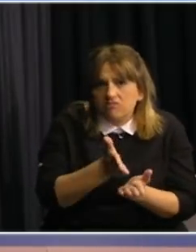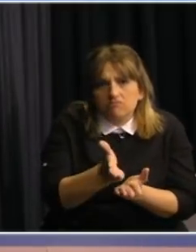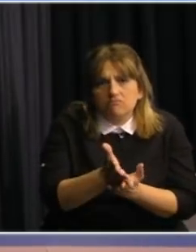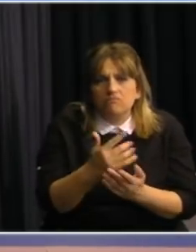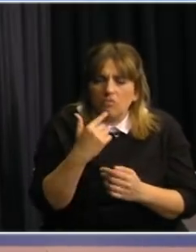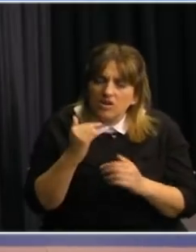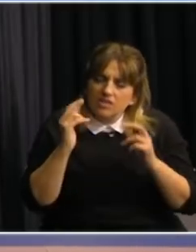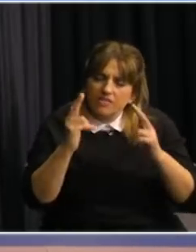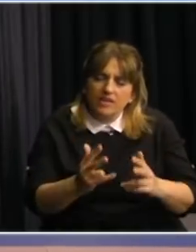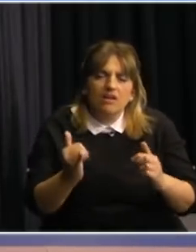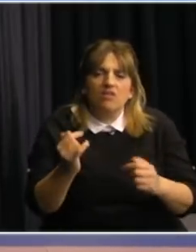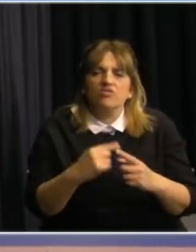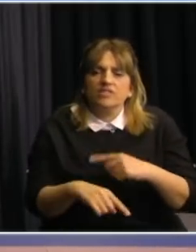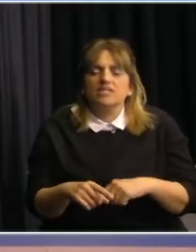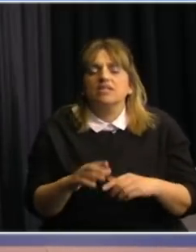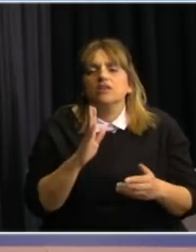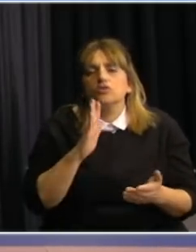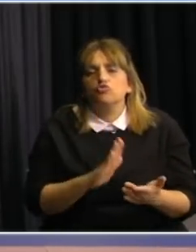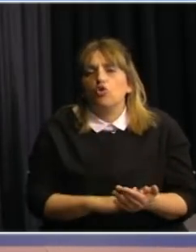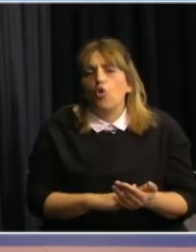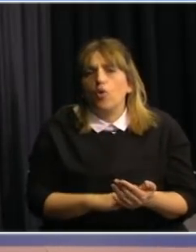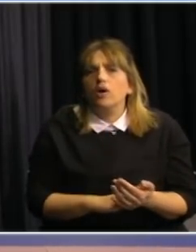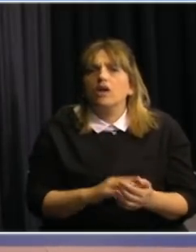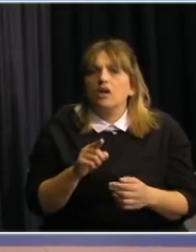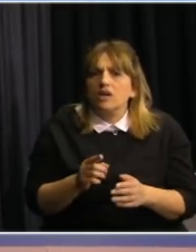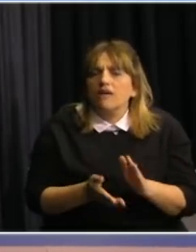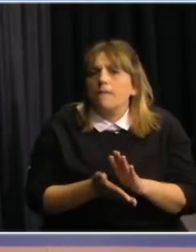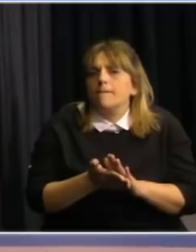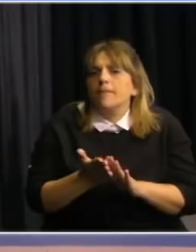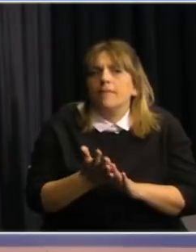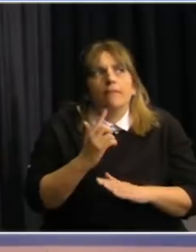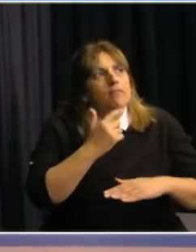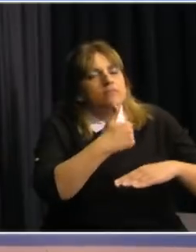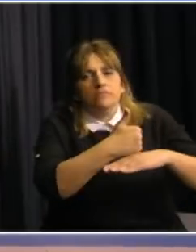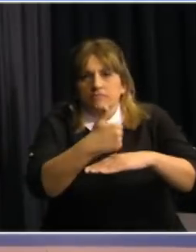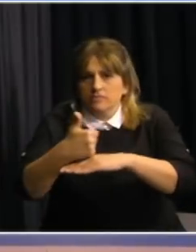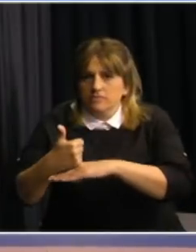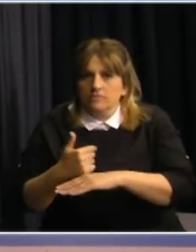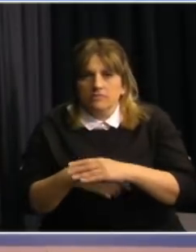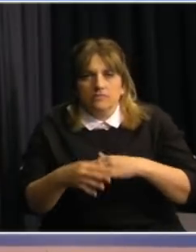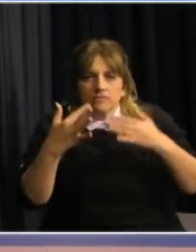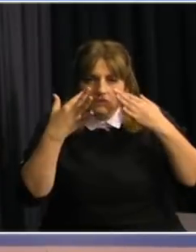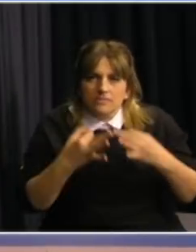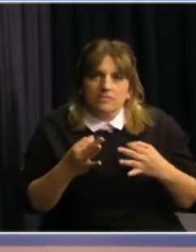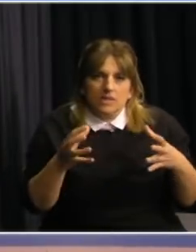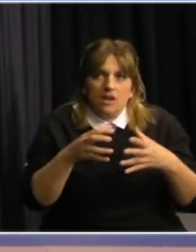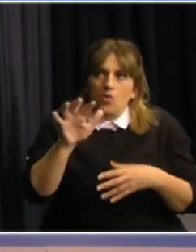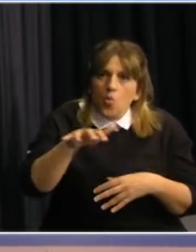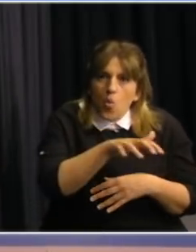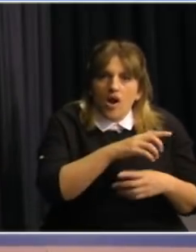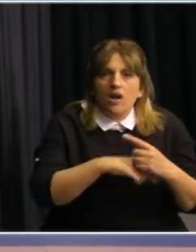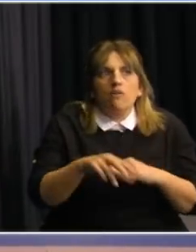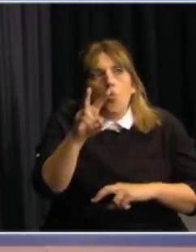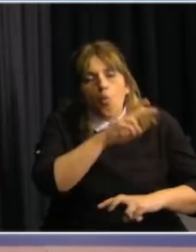ratificando la conceptualización de ir hacia una mayor presencialidad seguramente cada centro educativo deberá buscar las